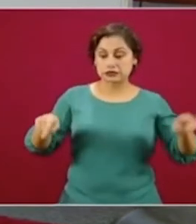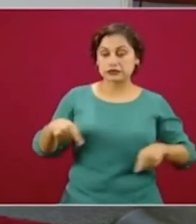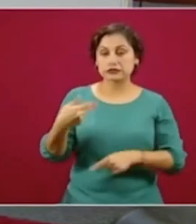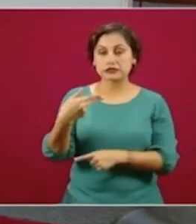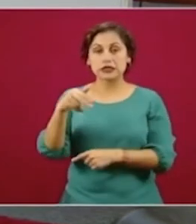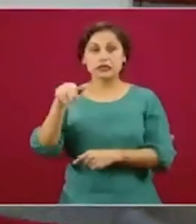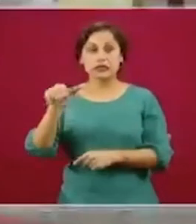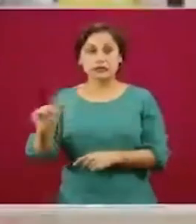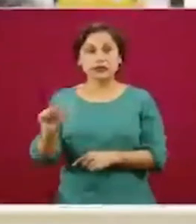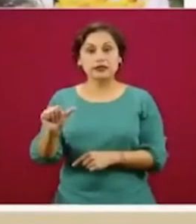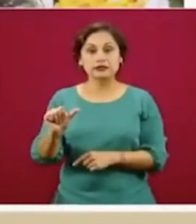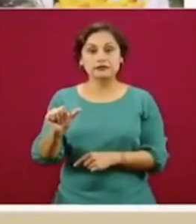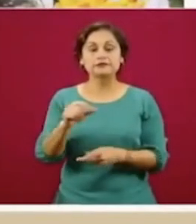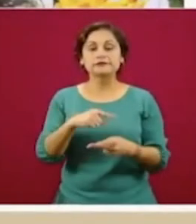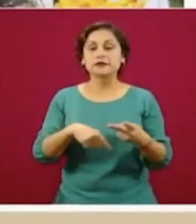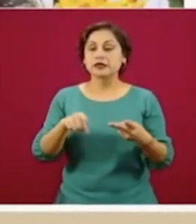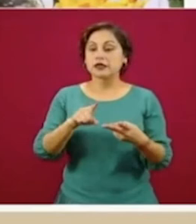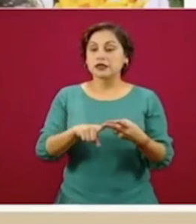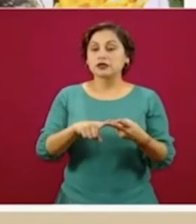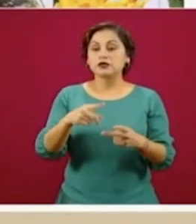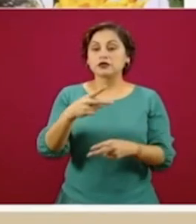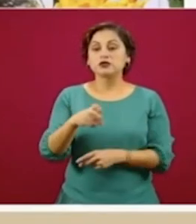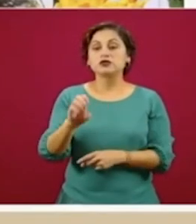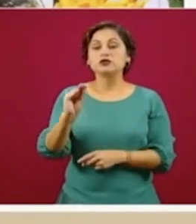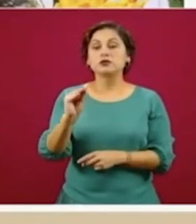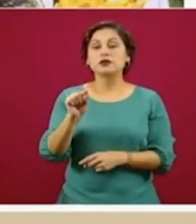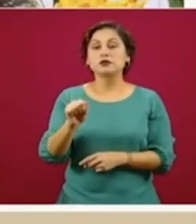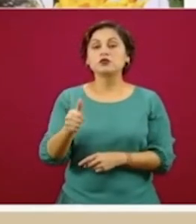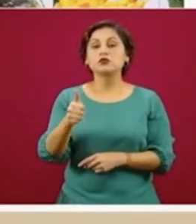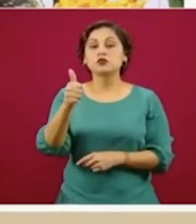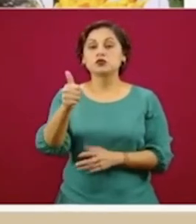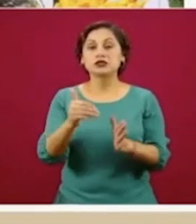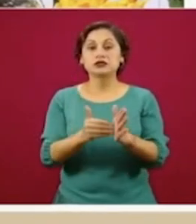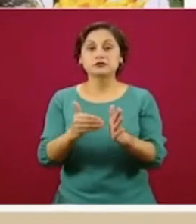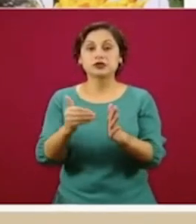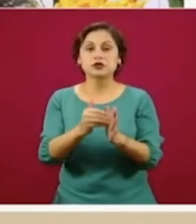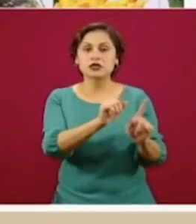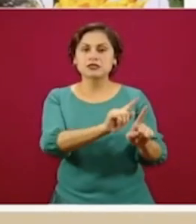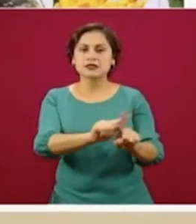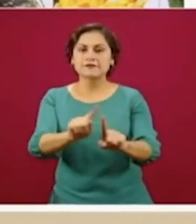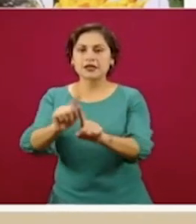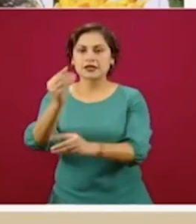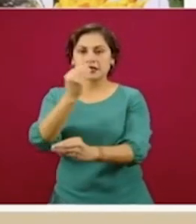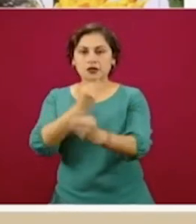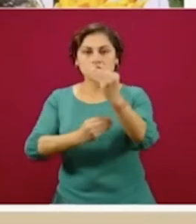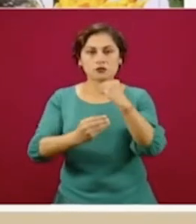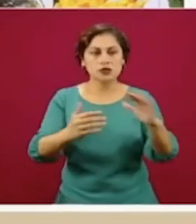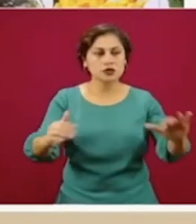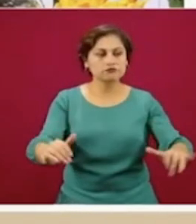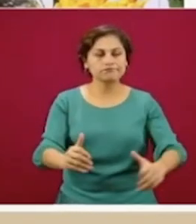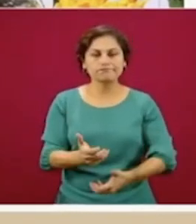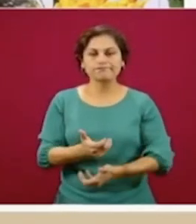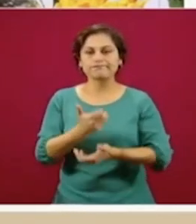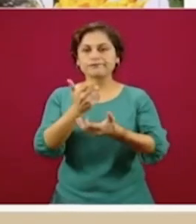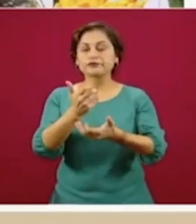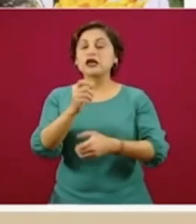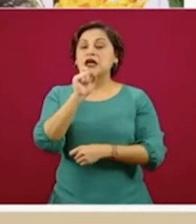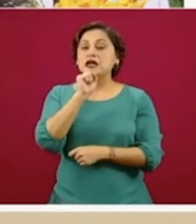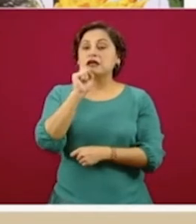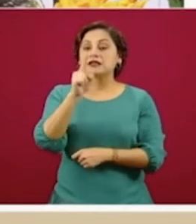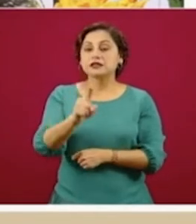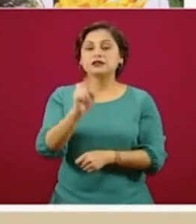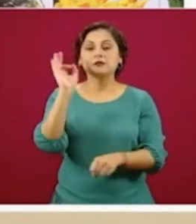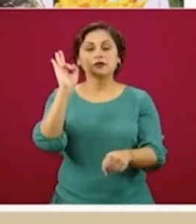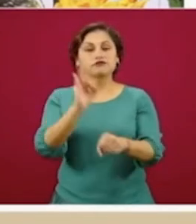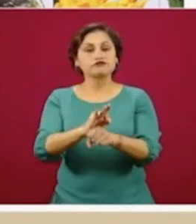290.6 millones de toneladas de alimentos y protegeremos algo así como 14 millones